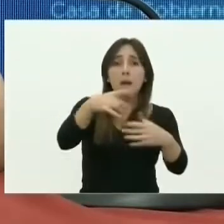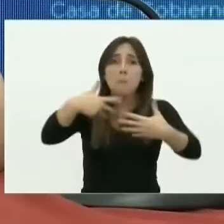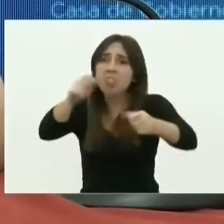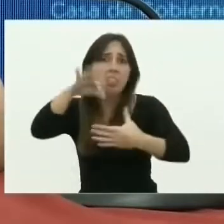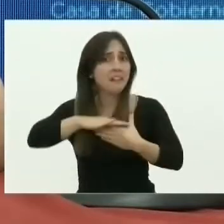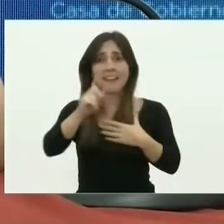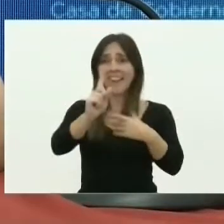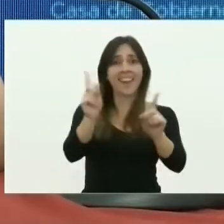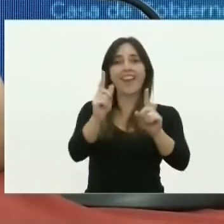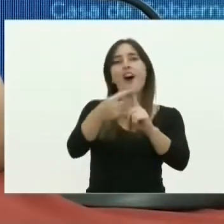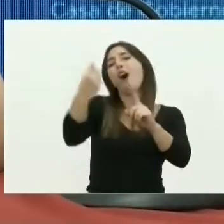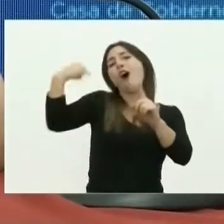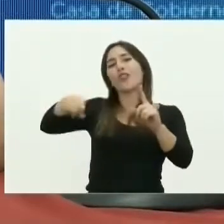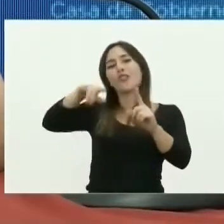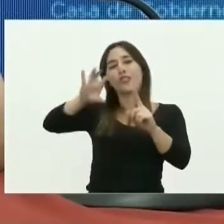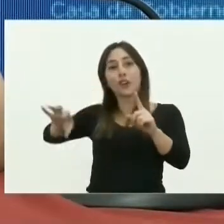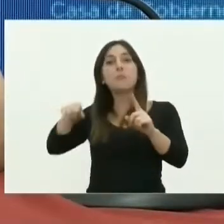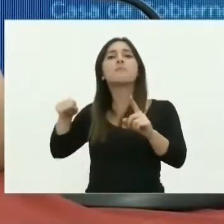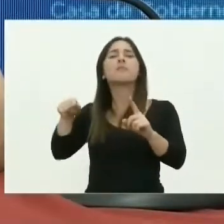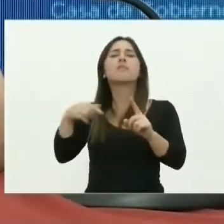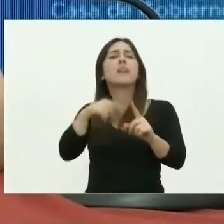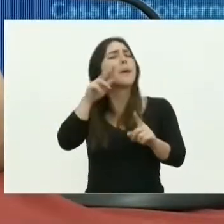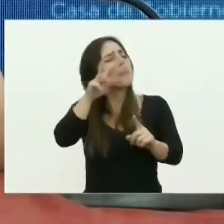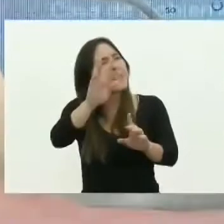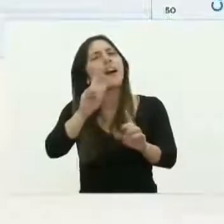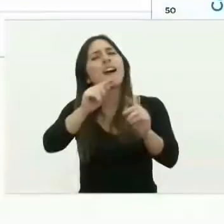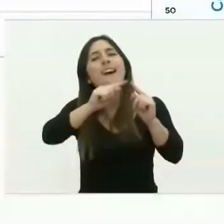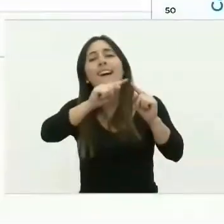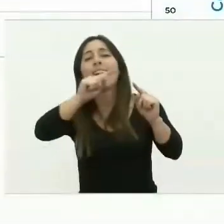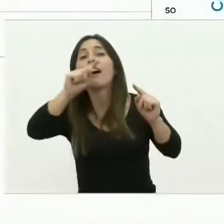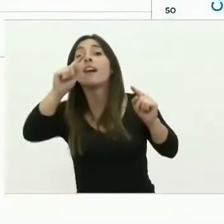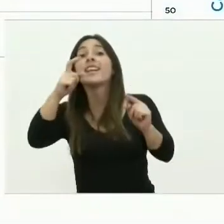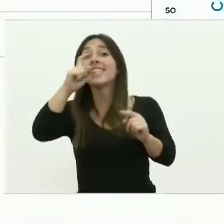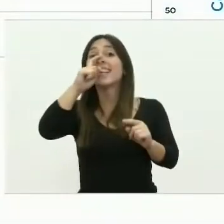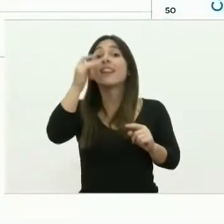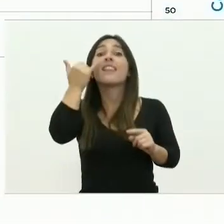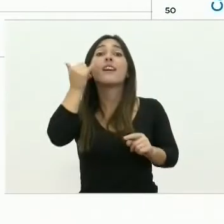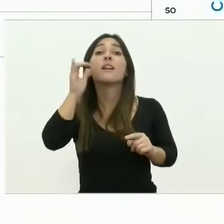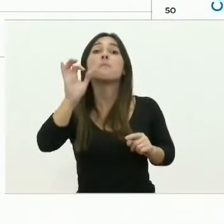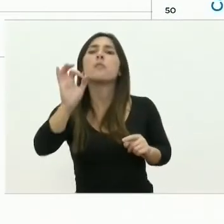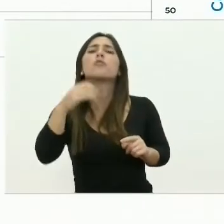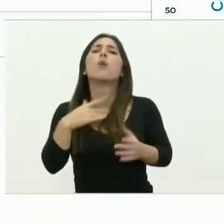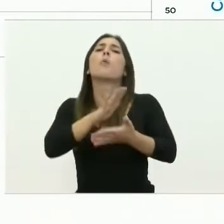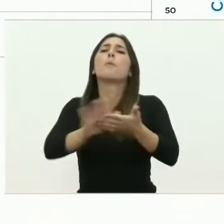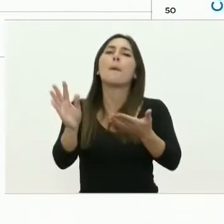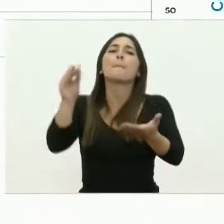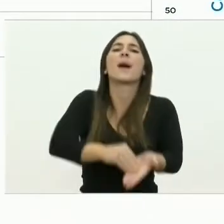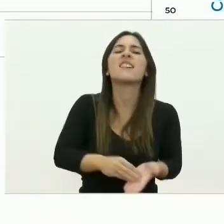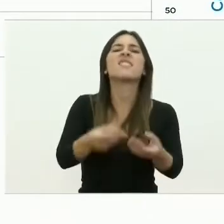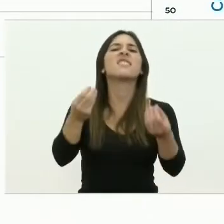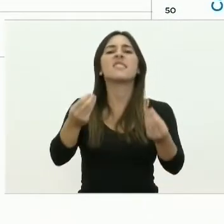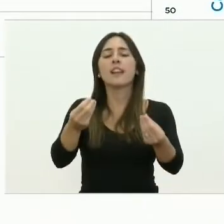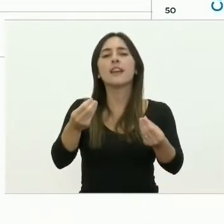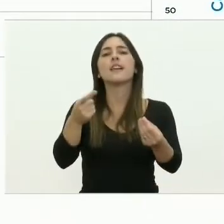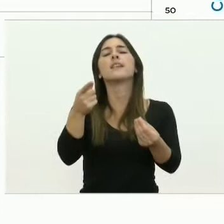Seguimos mirando la curva porque es muy interesante. El día 7 de mayo agregamos nuevas actividades que tenían que